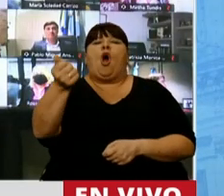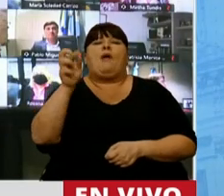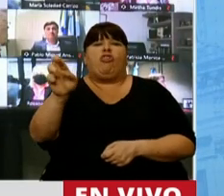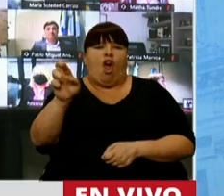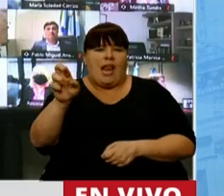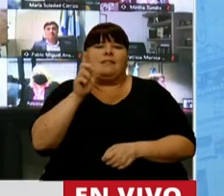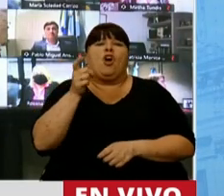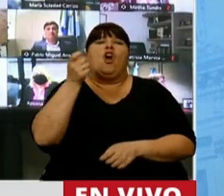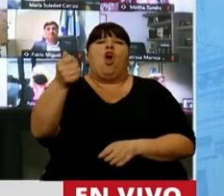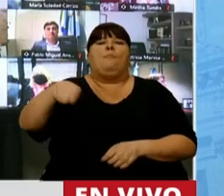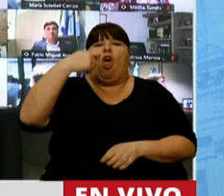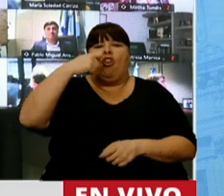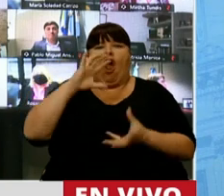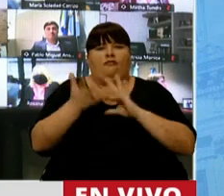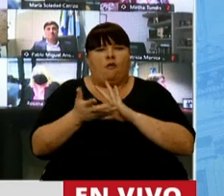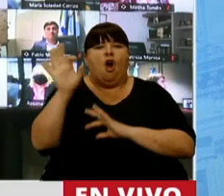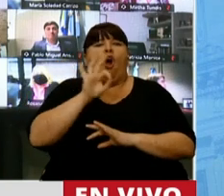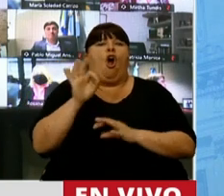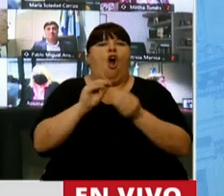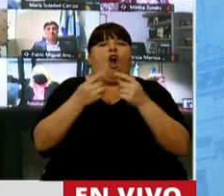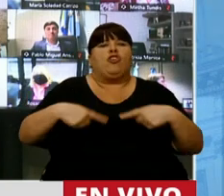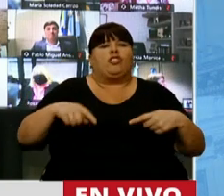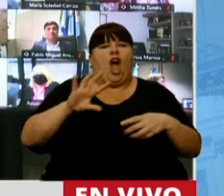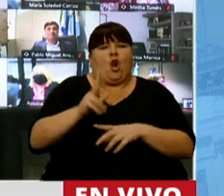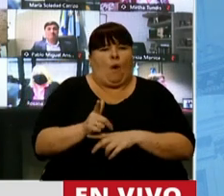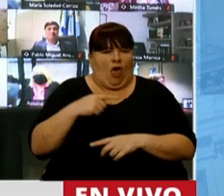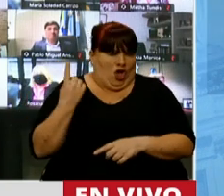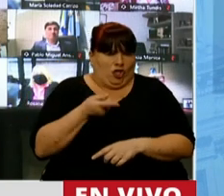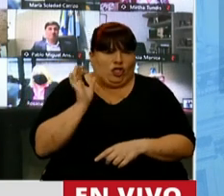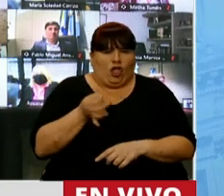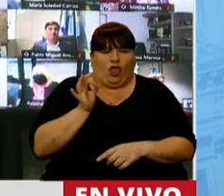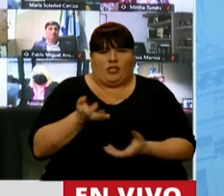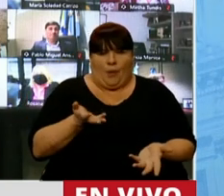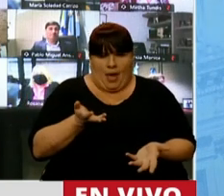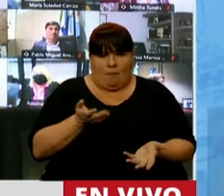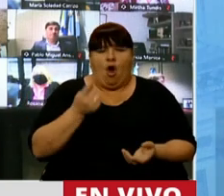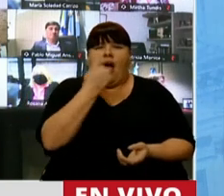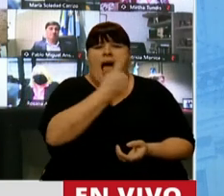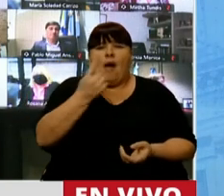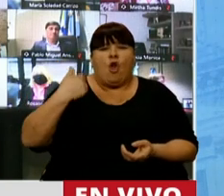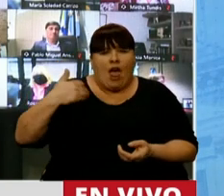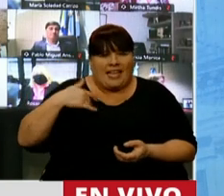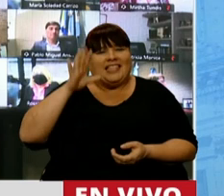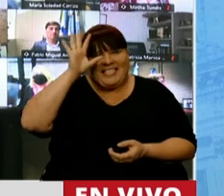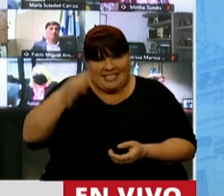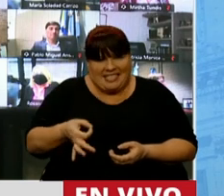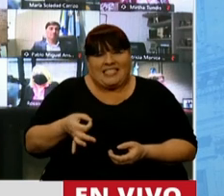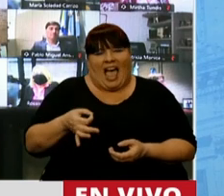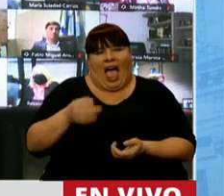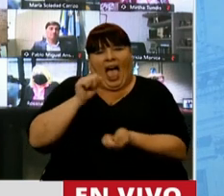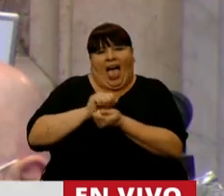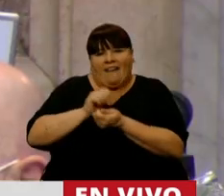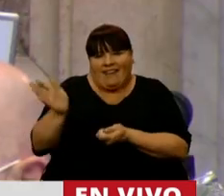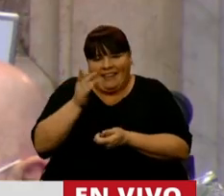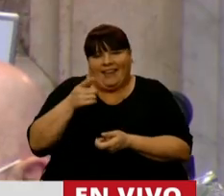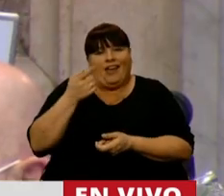está comprando droga o autopartes robadas, porque todos sabemos que cada argentino que sabe con lo que están emitiendo